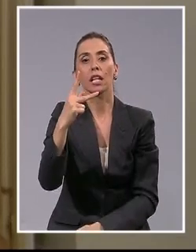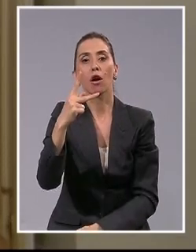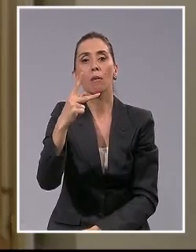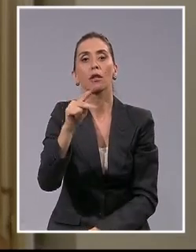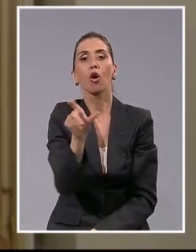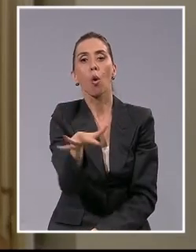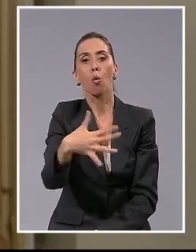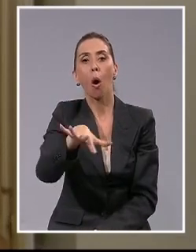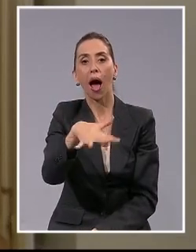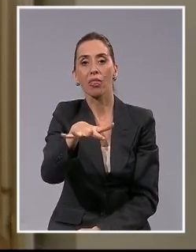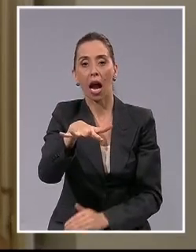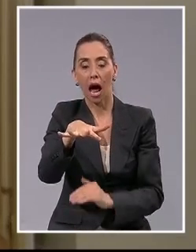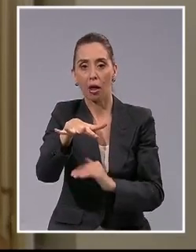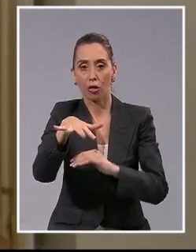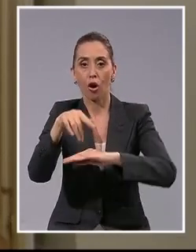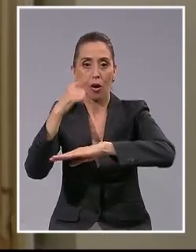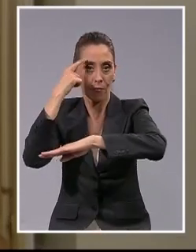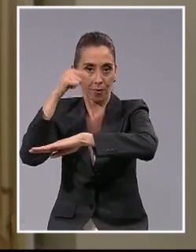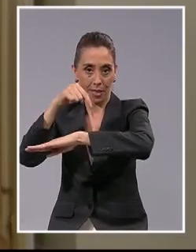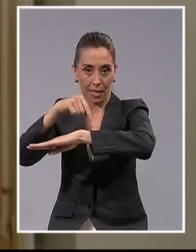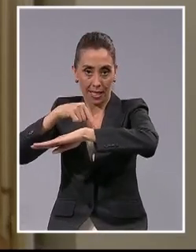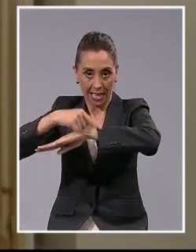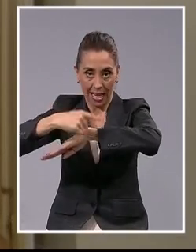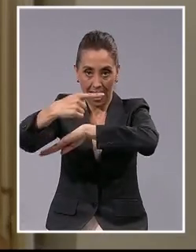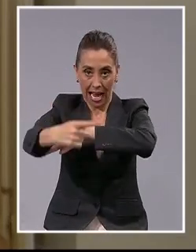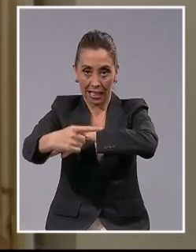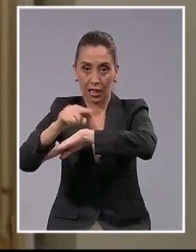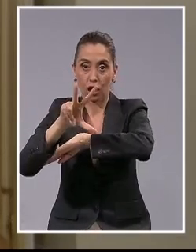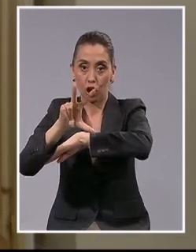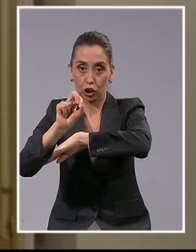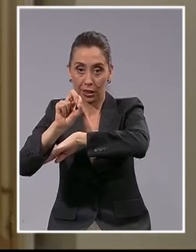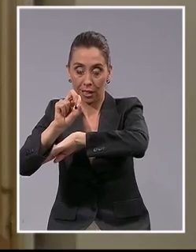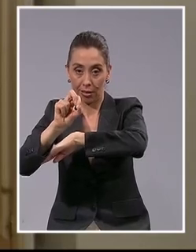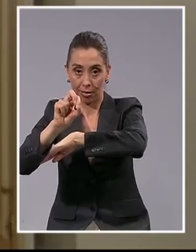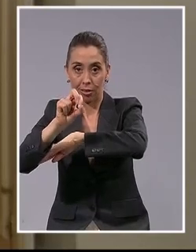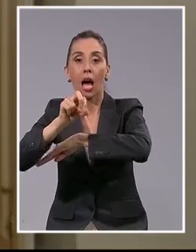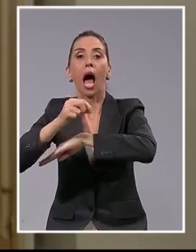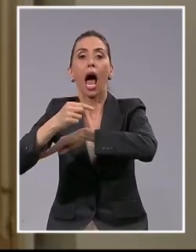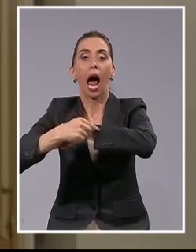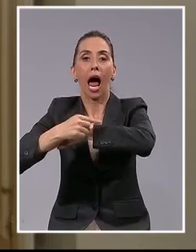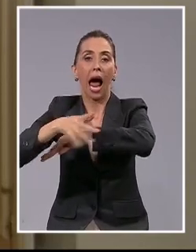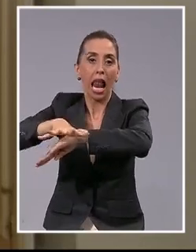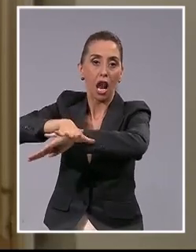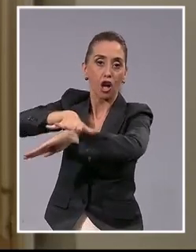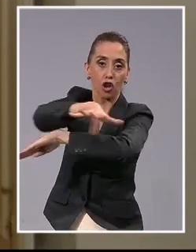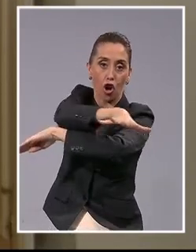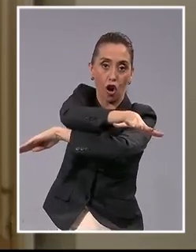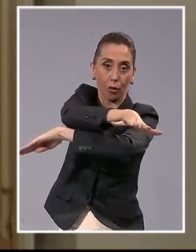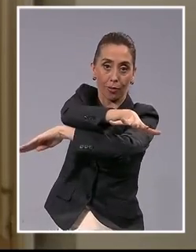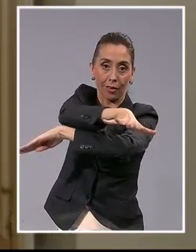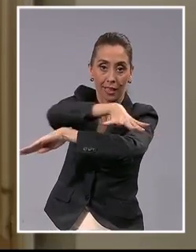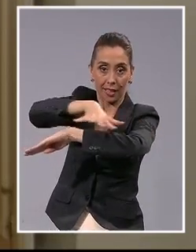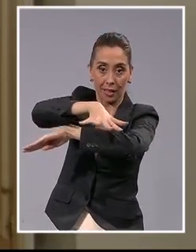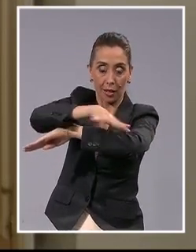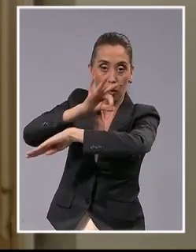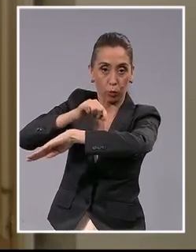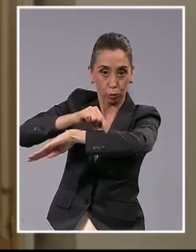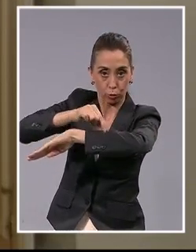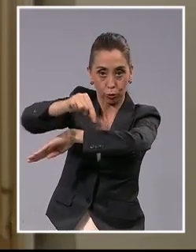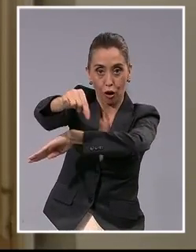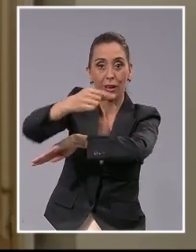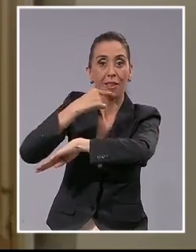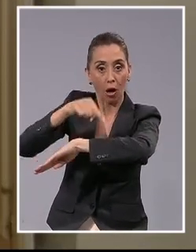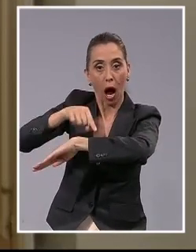al oeste de la milla 80 y al noroeste de la línea equidistante antes